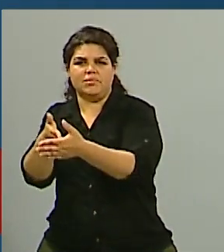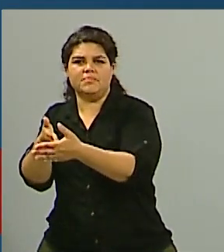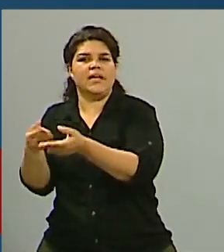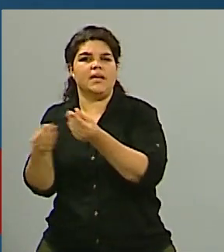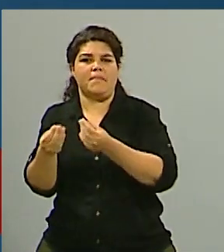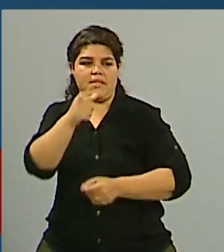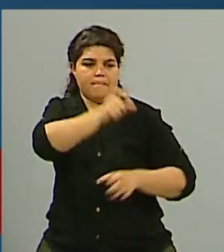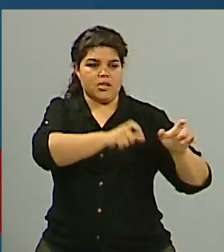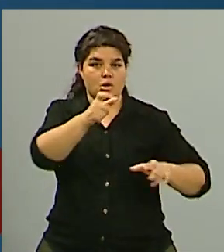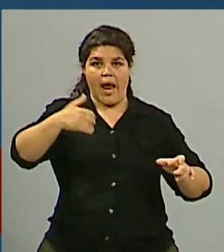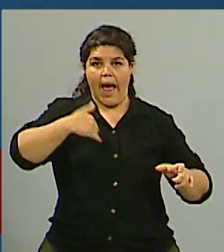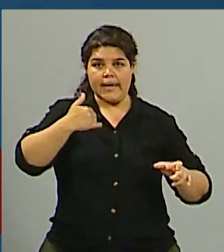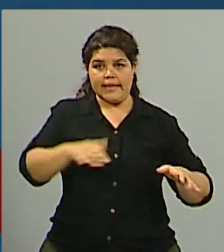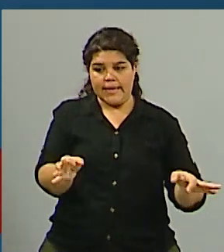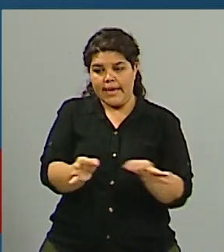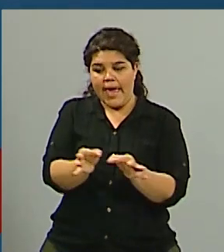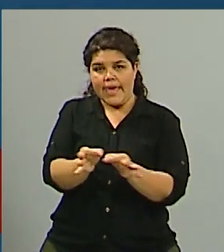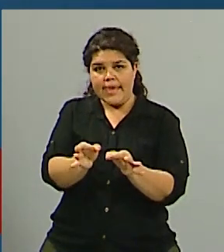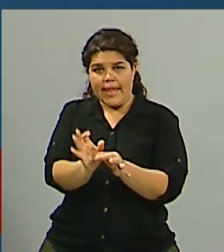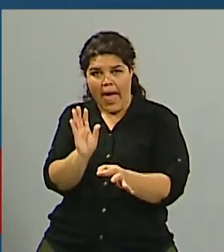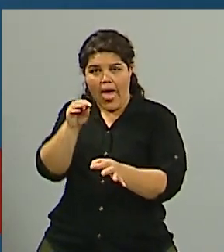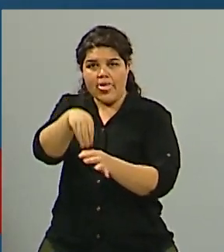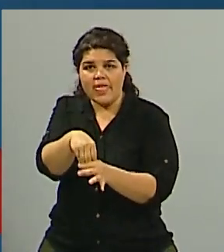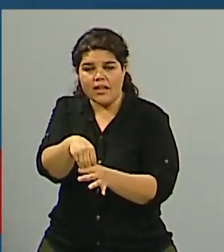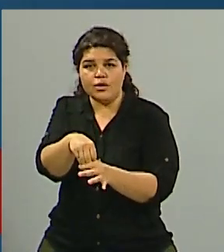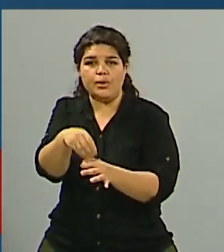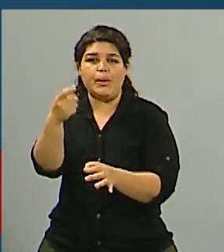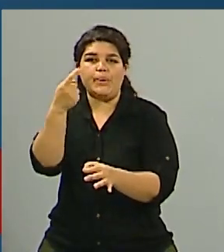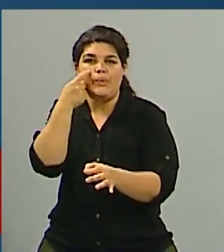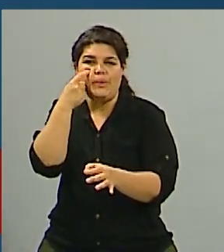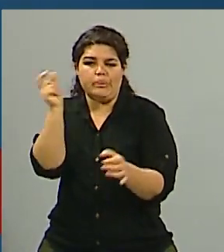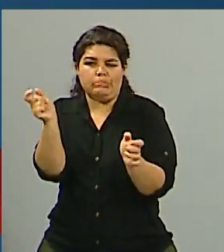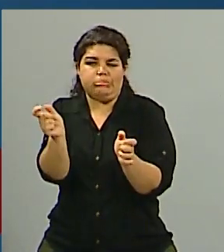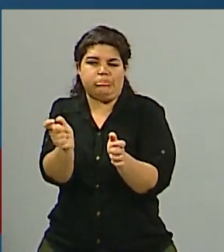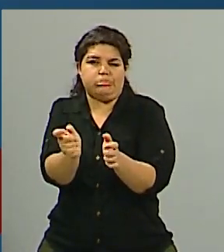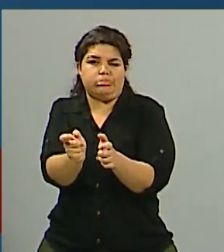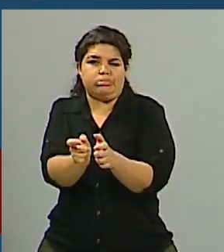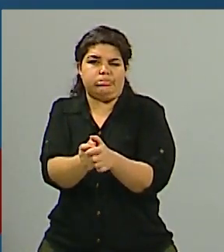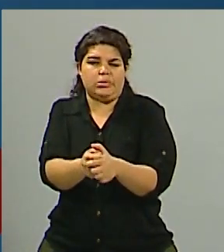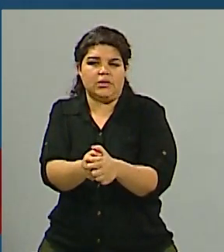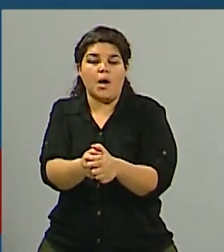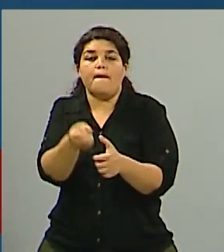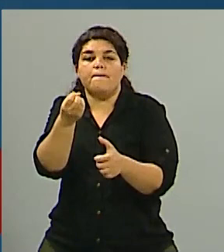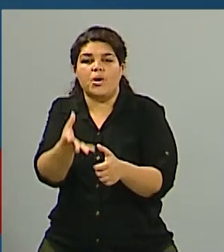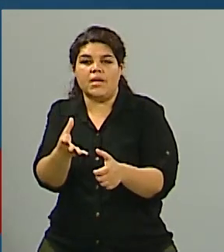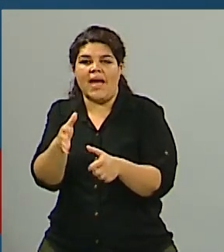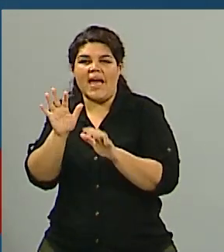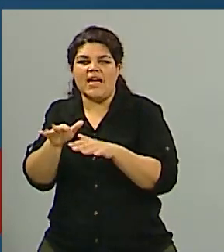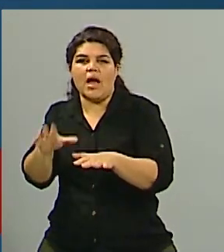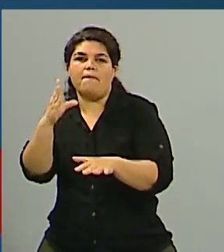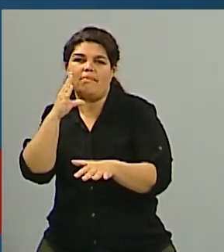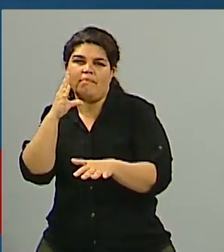en las Islas Malvinas. Son muy poquitos los argentinos que viven allí. En los casos en que están